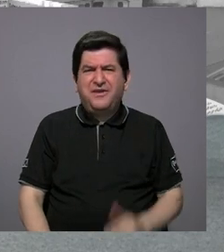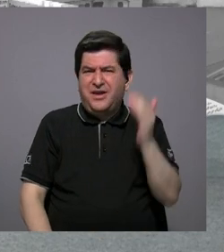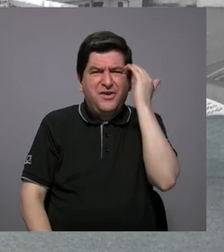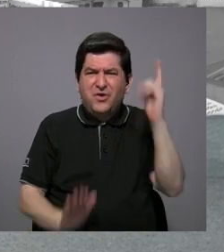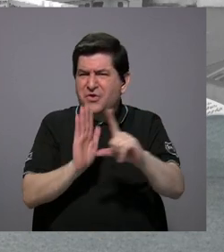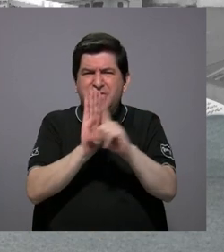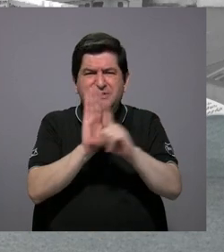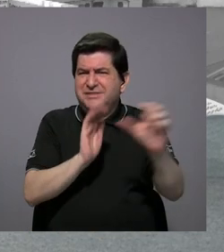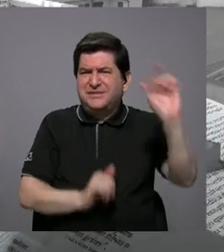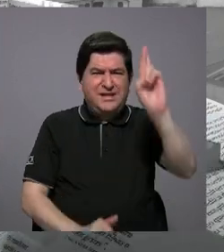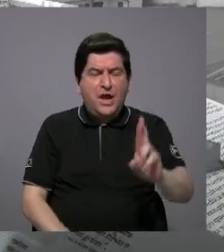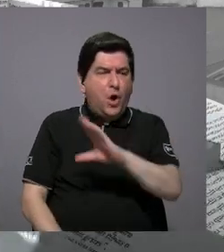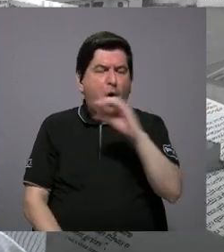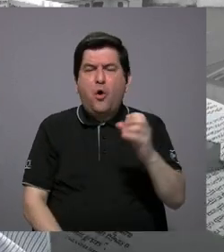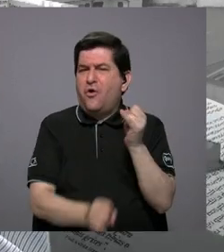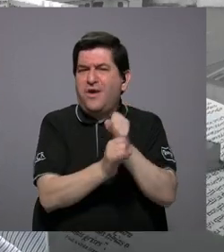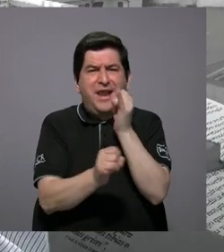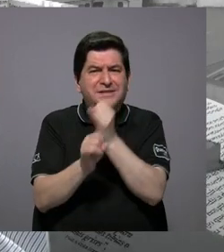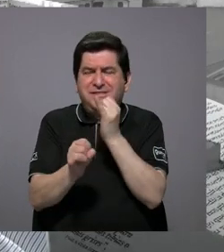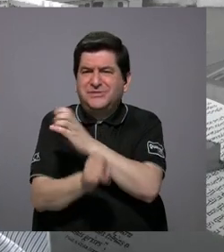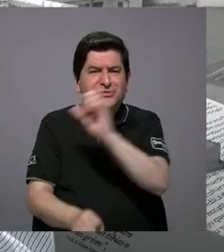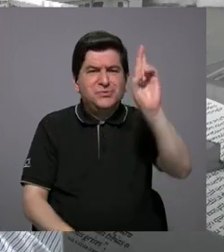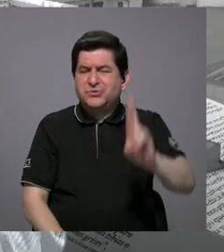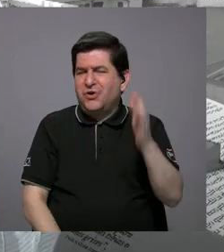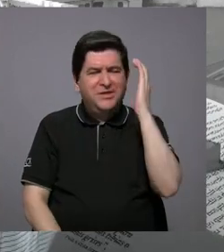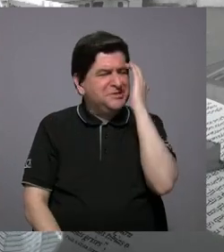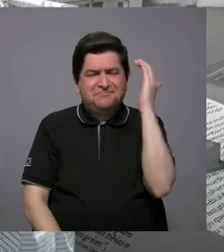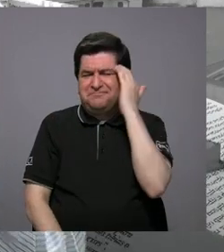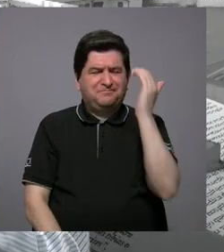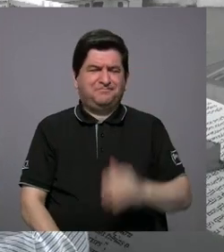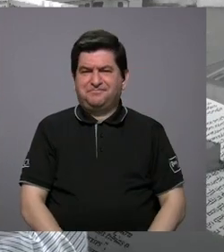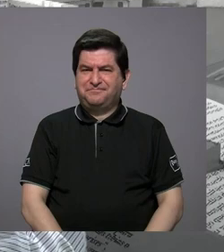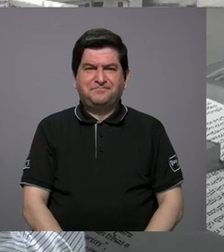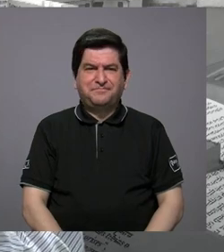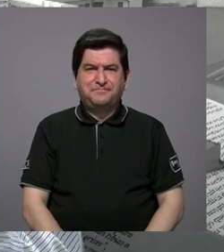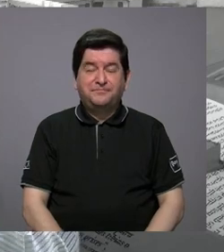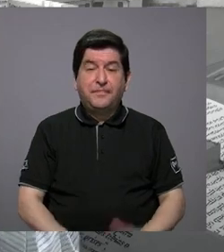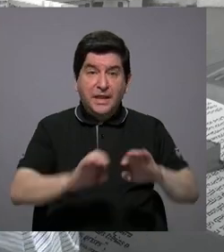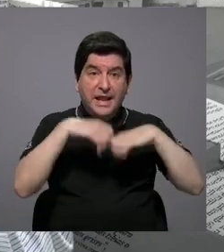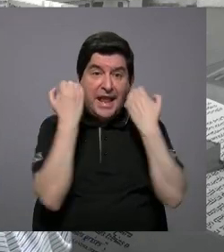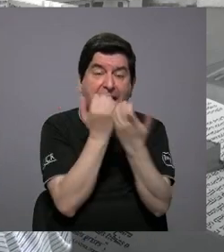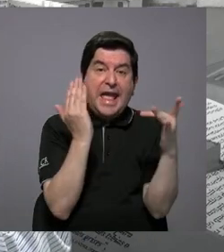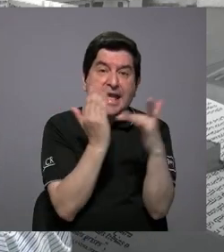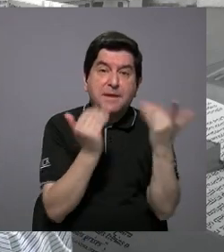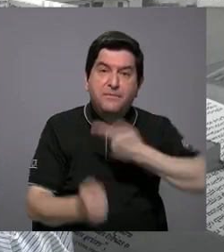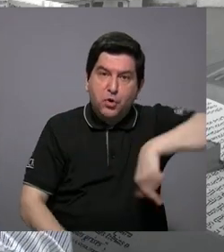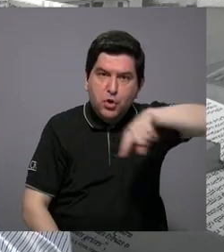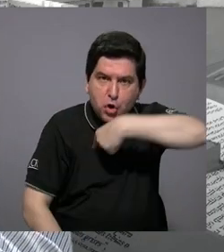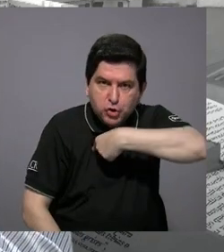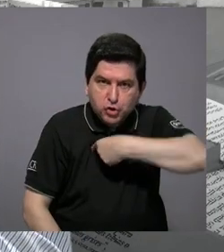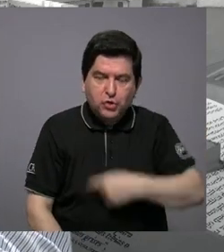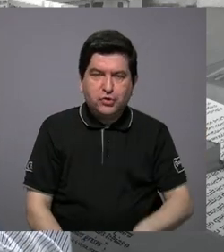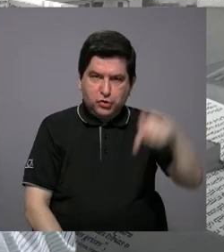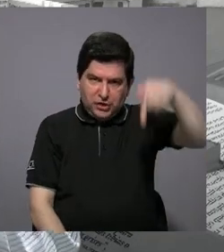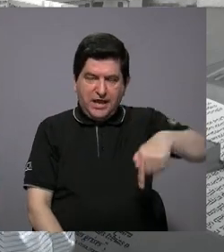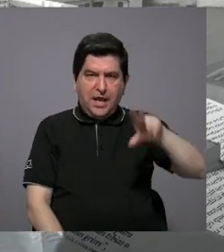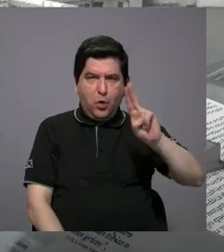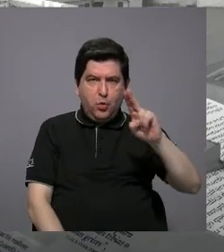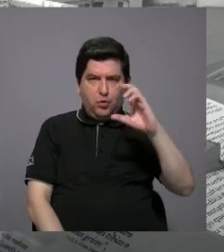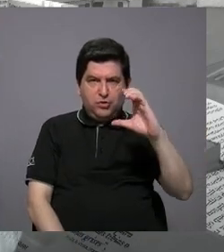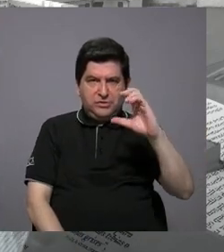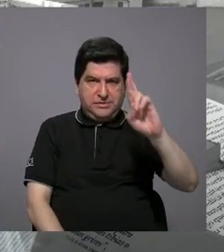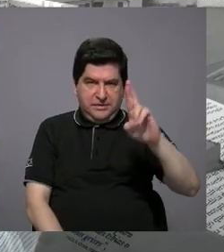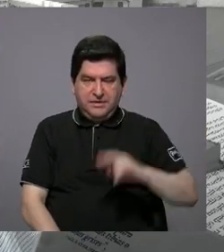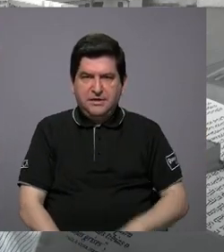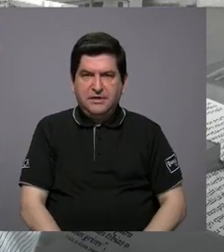legalidad costarricense, ni la institucionalidad costarricense, porque un equipo técnico como nosotros de la Universidad de Costa Rica, que